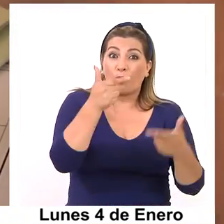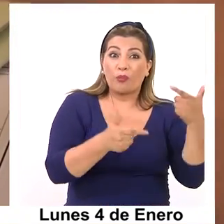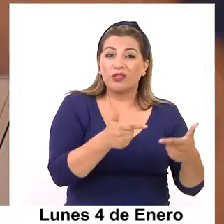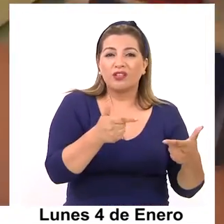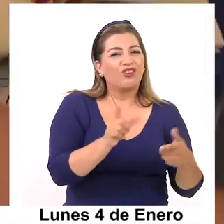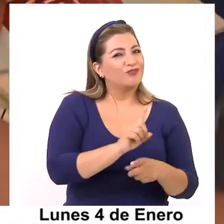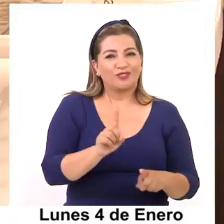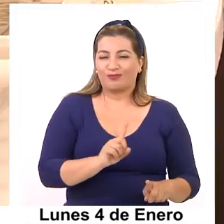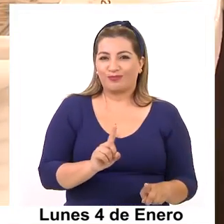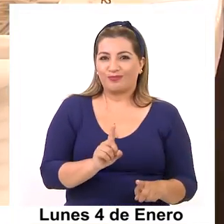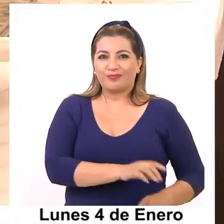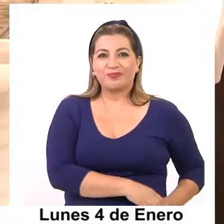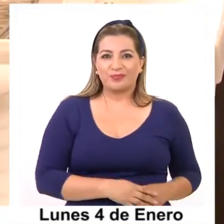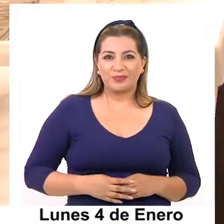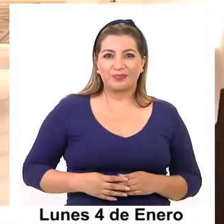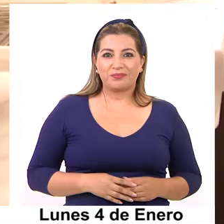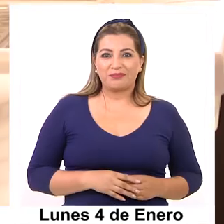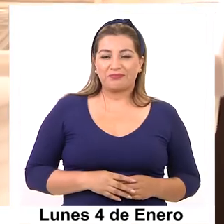político.